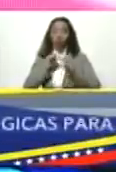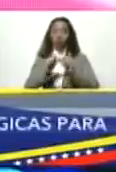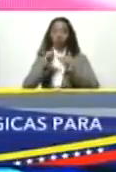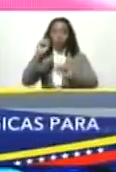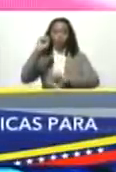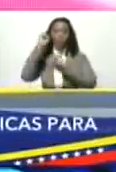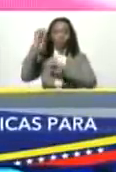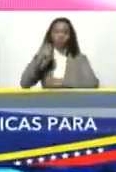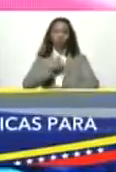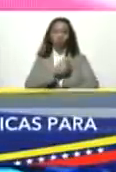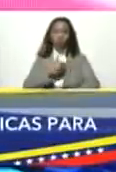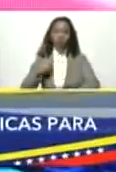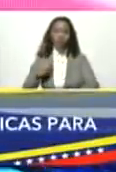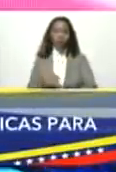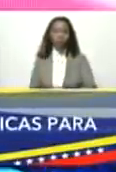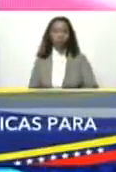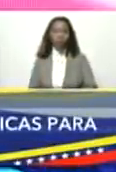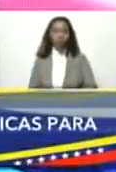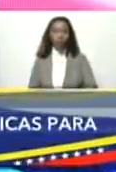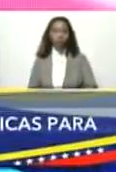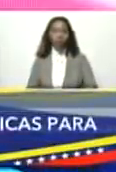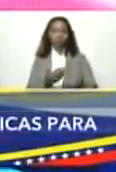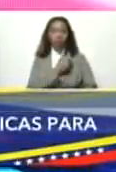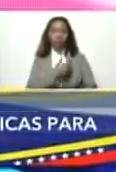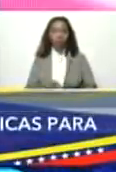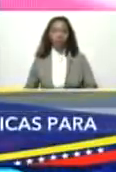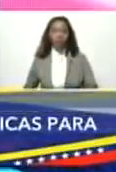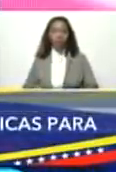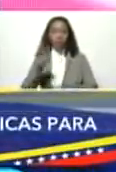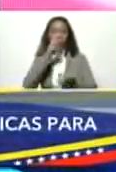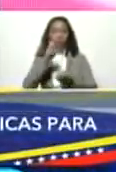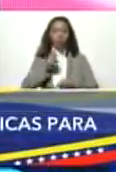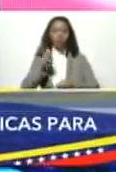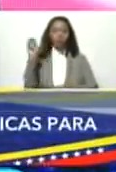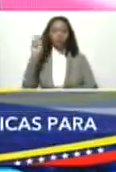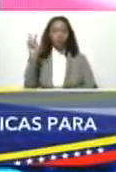bueno yo quisiera que el presidente del banco de Venezuela